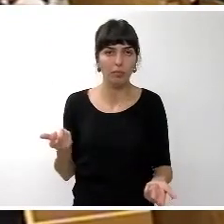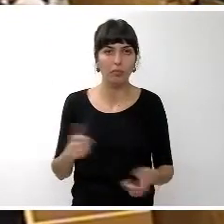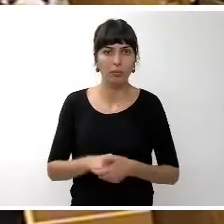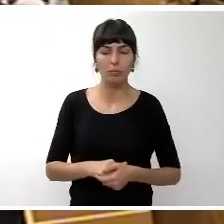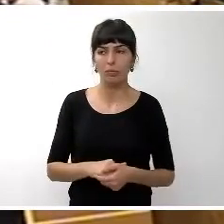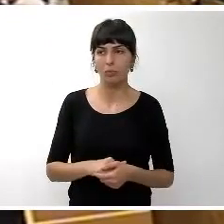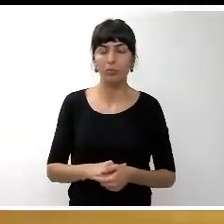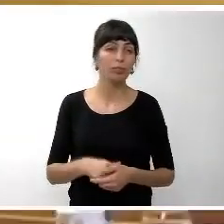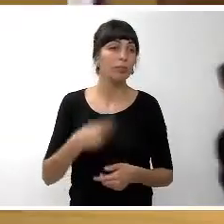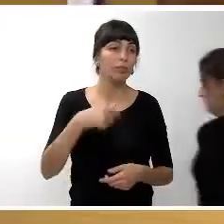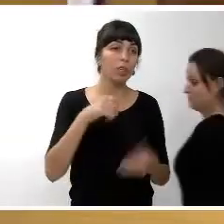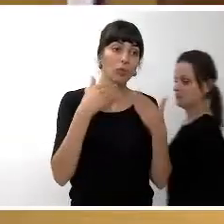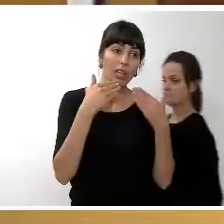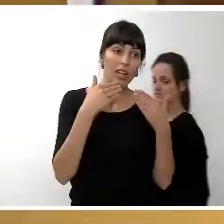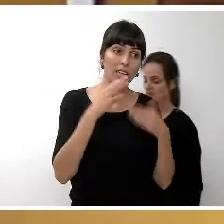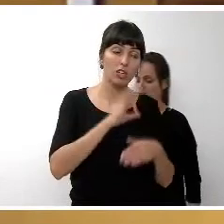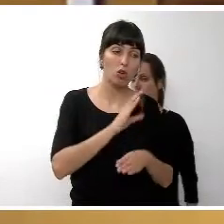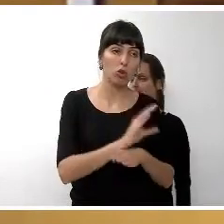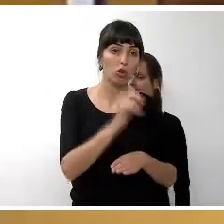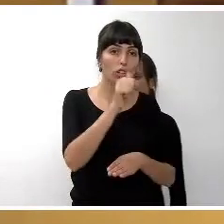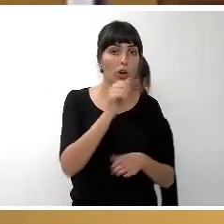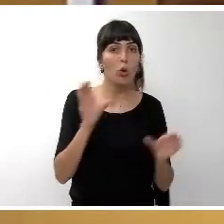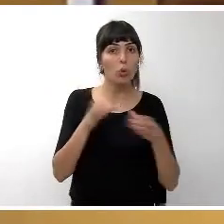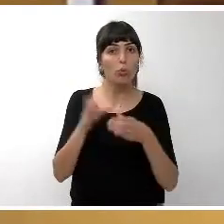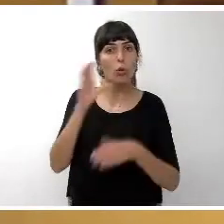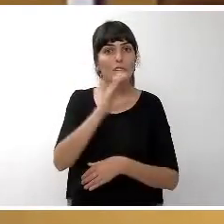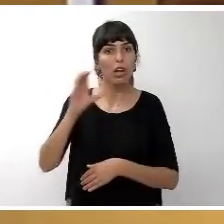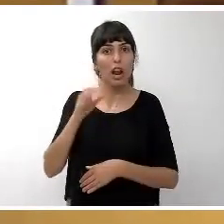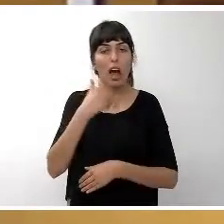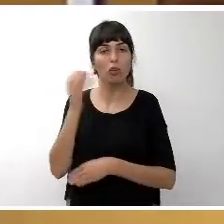muchas gracias señor consejero por el grupo de coalición canaria